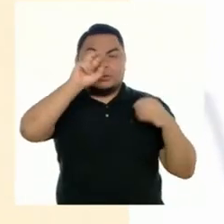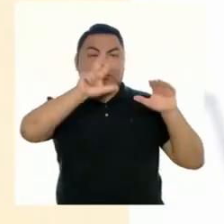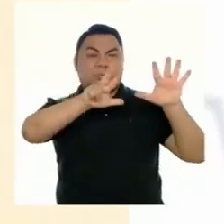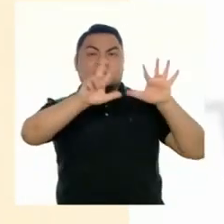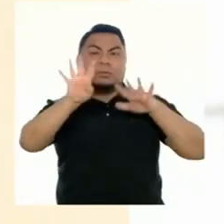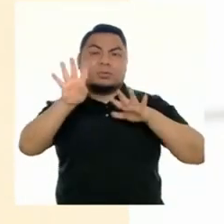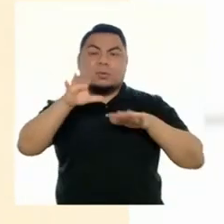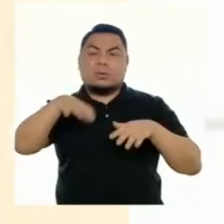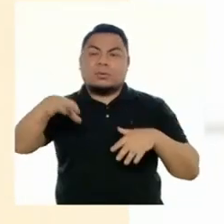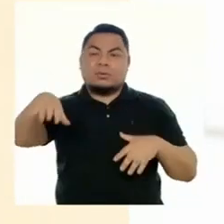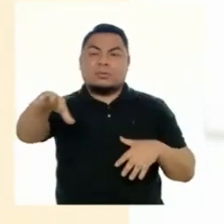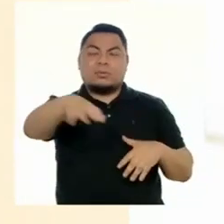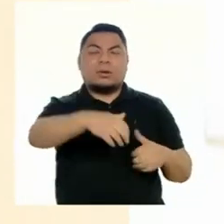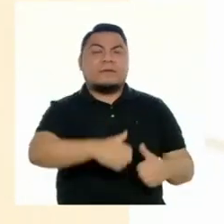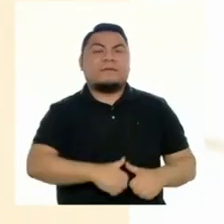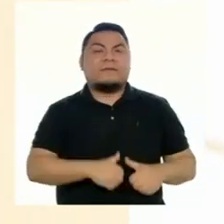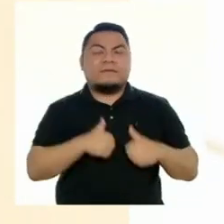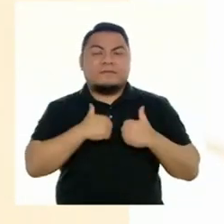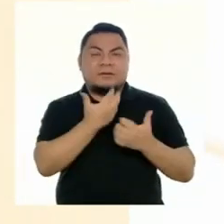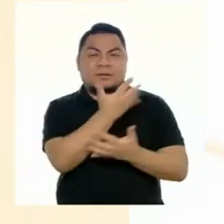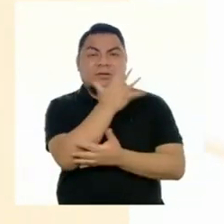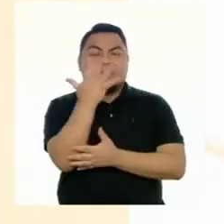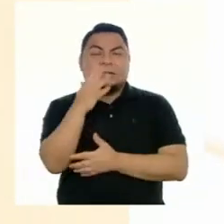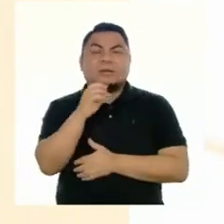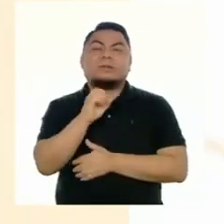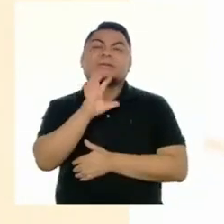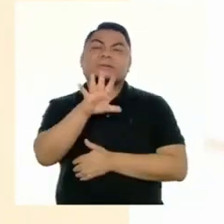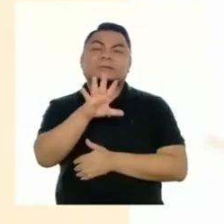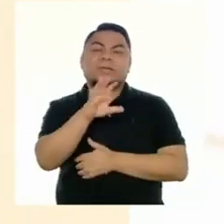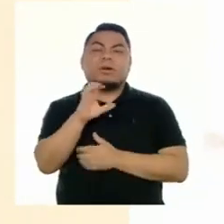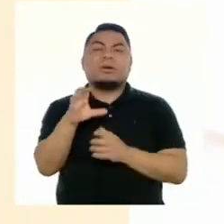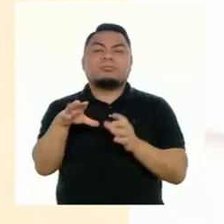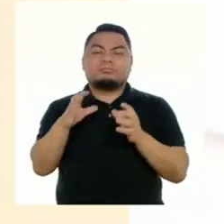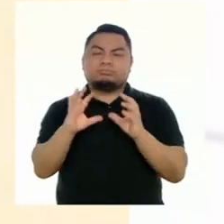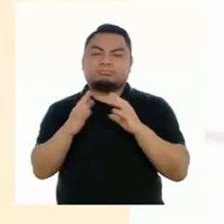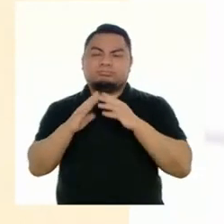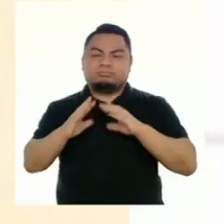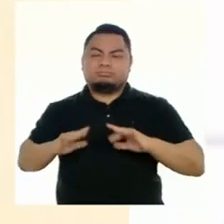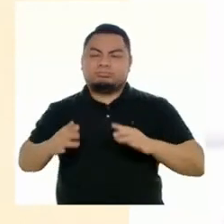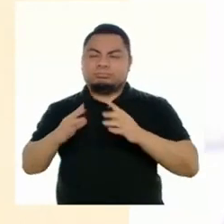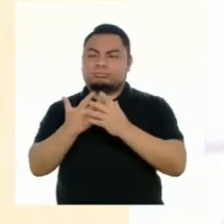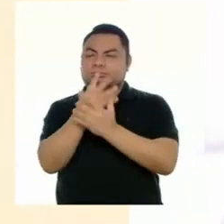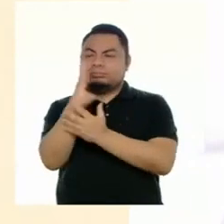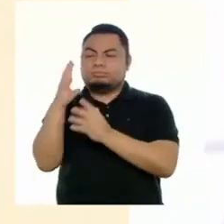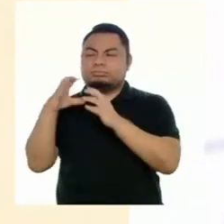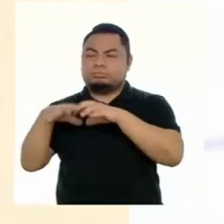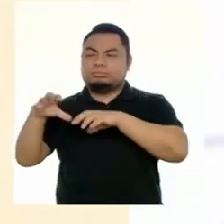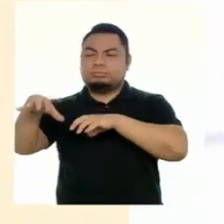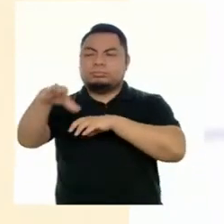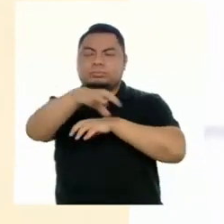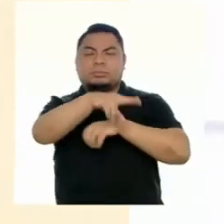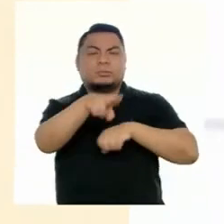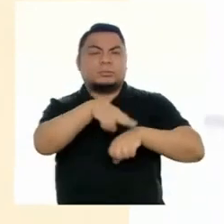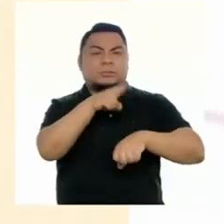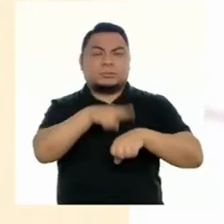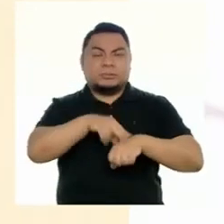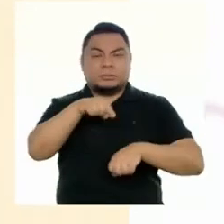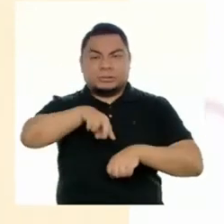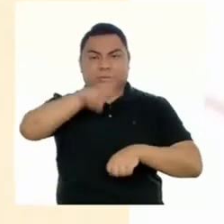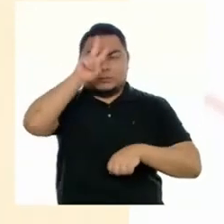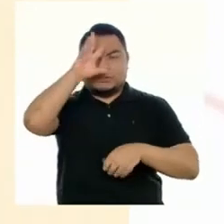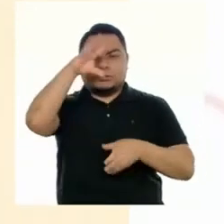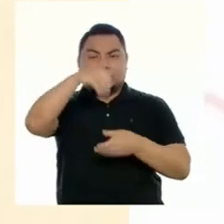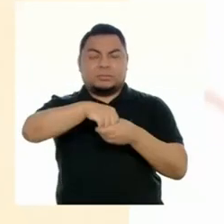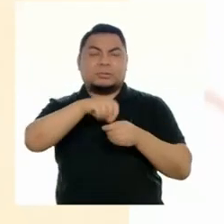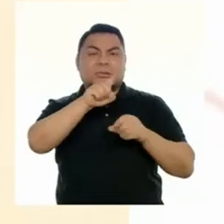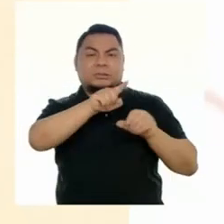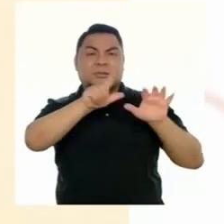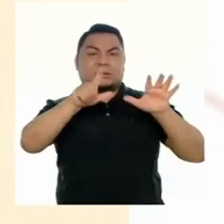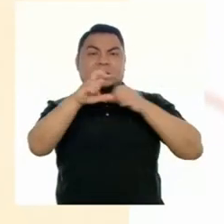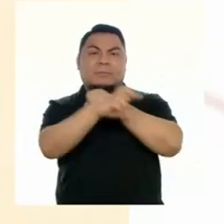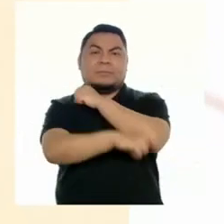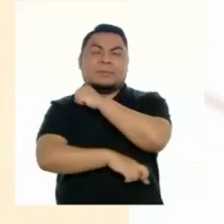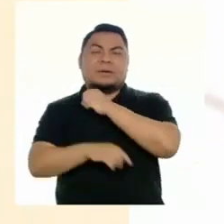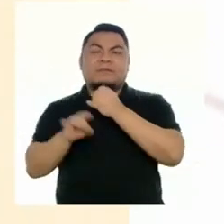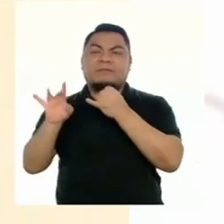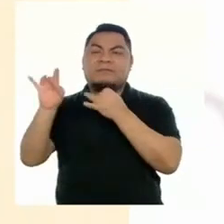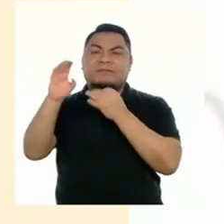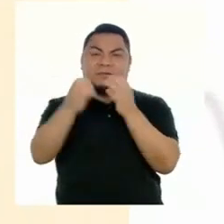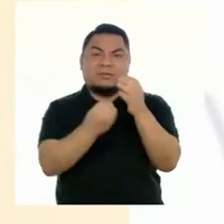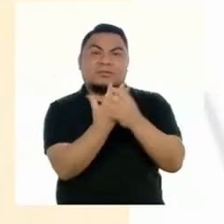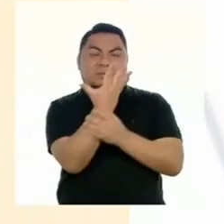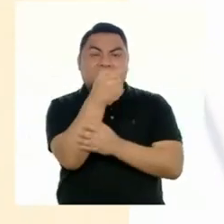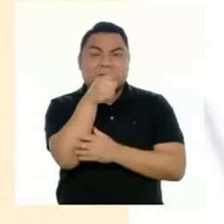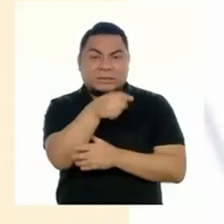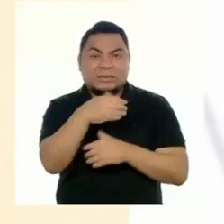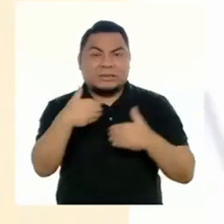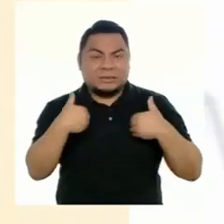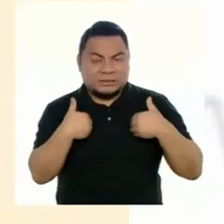zonas de vida natural y 11 ecoregiones naturales. El Perú es uno de los 17 países megadiversos, los que en